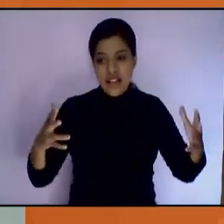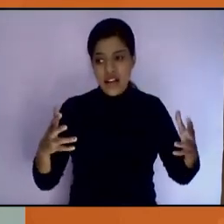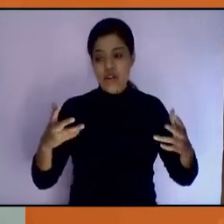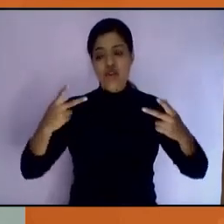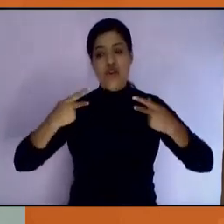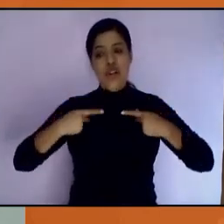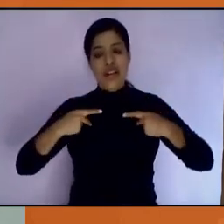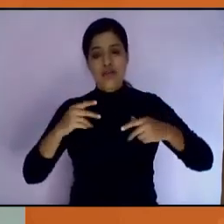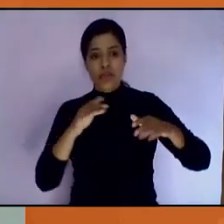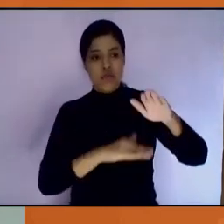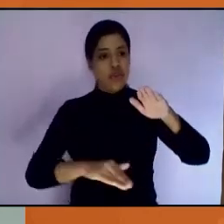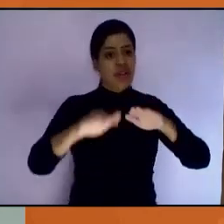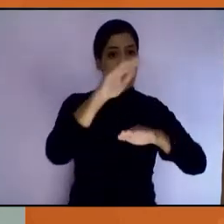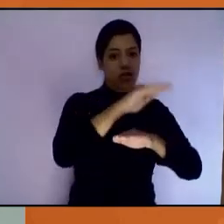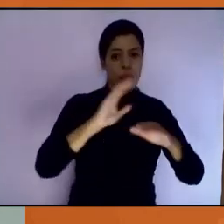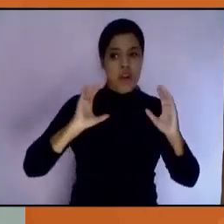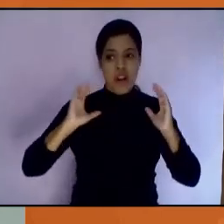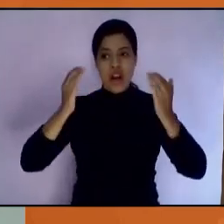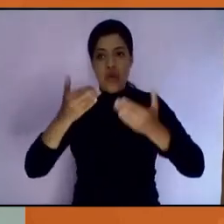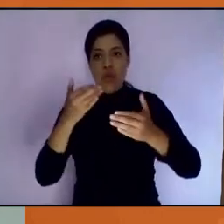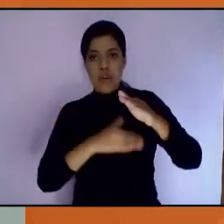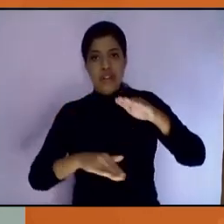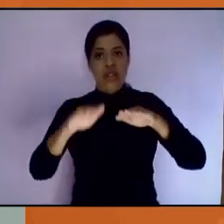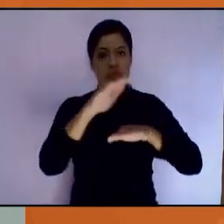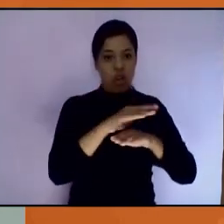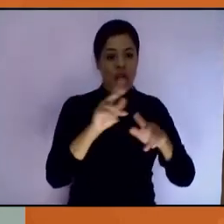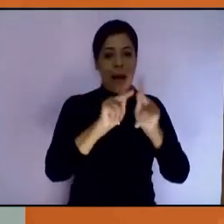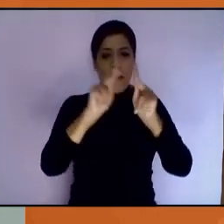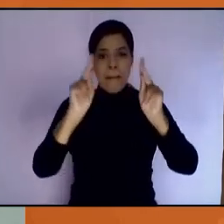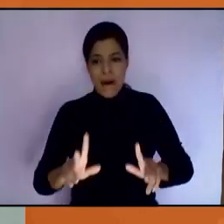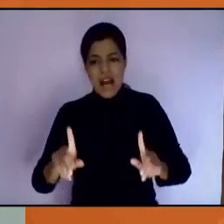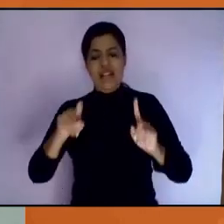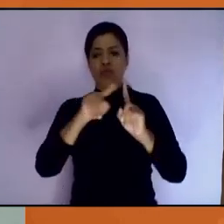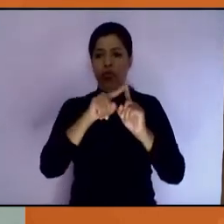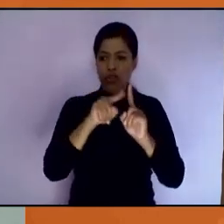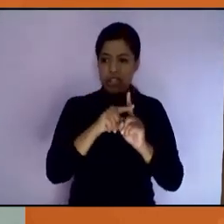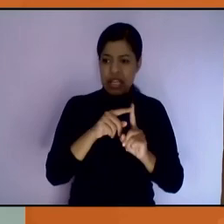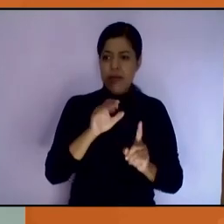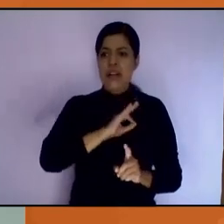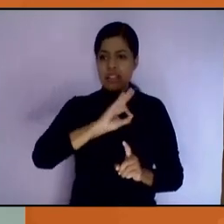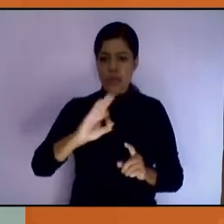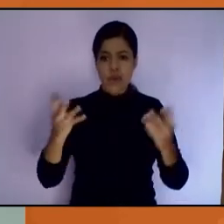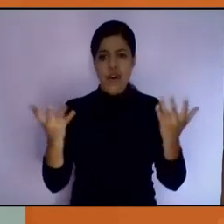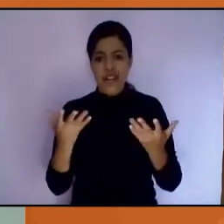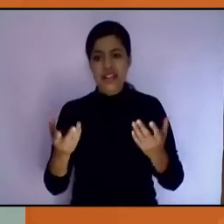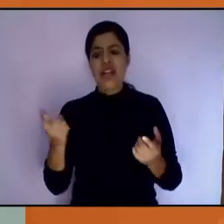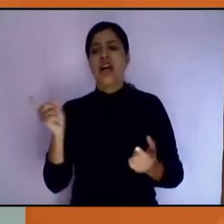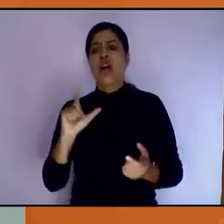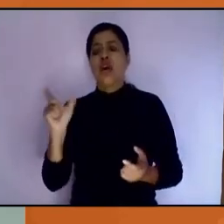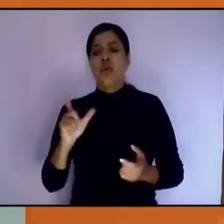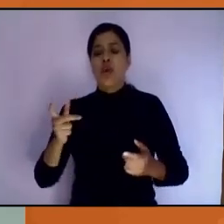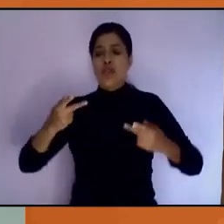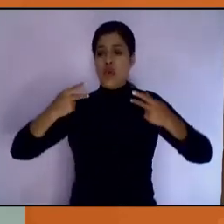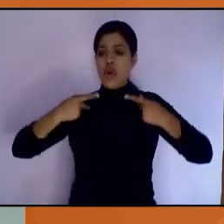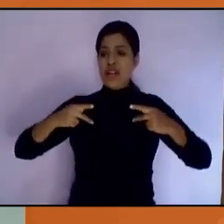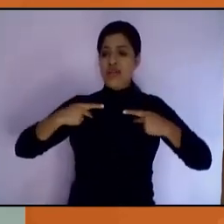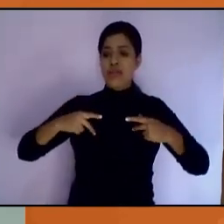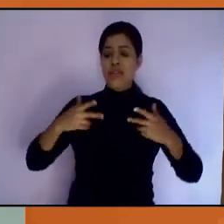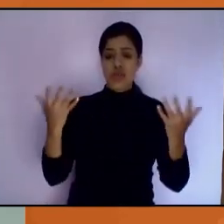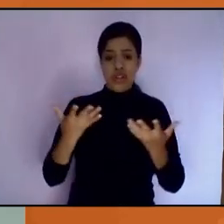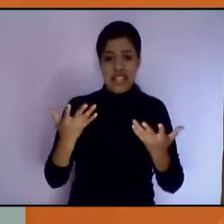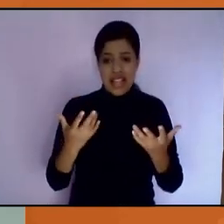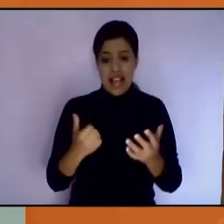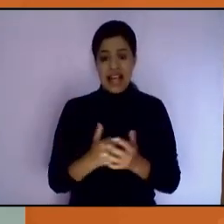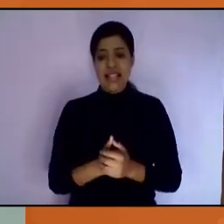comunidades. Un nivel más alto de paz positiva es posible cuando las actitudes de todas y